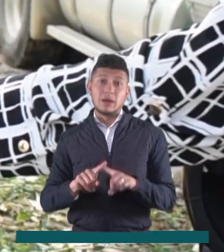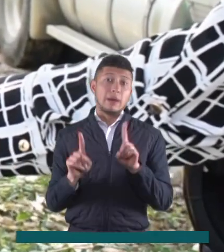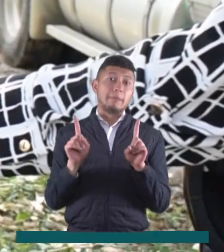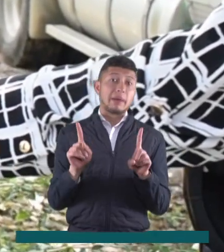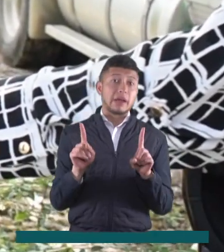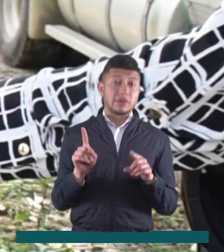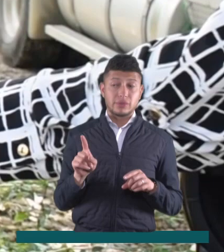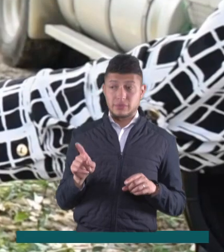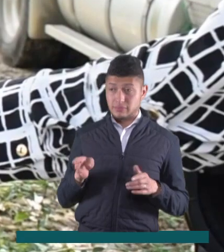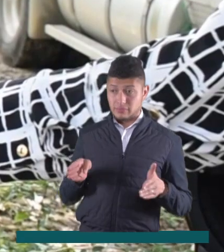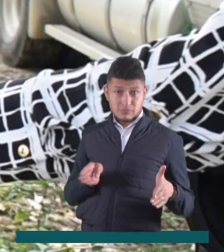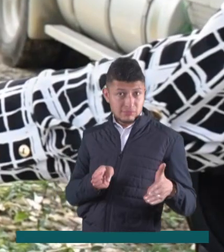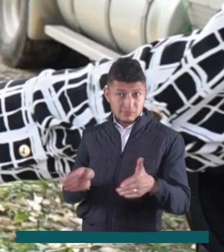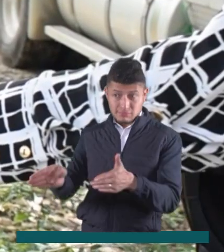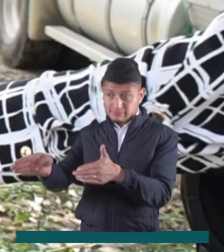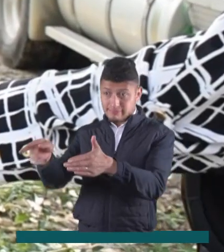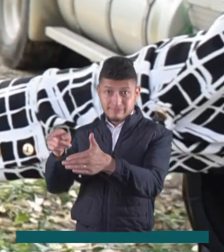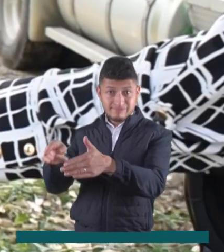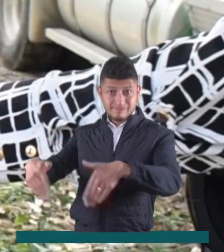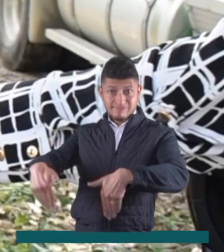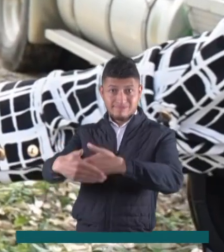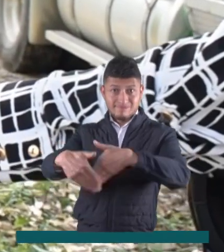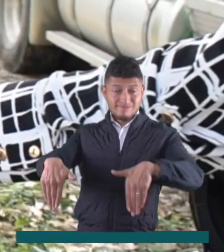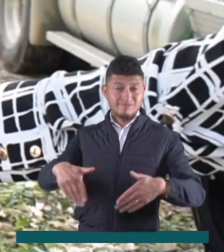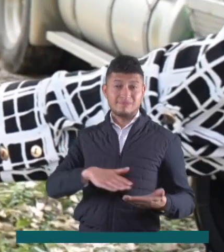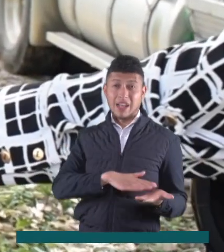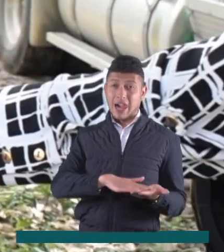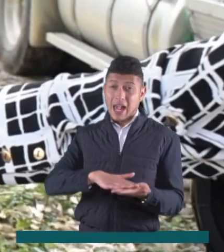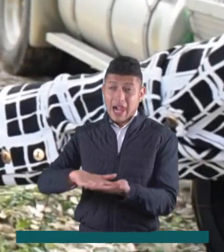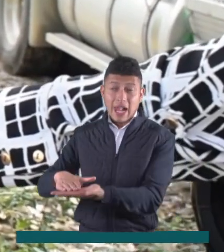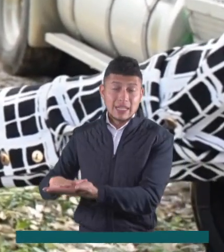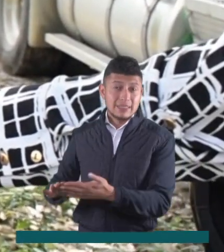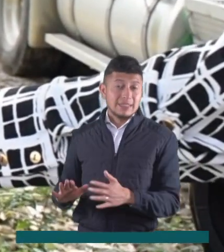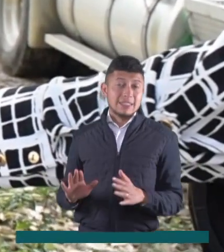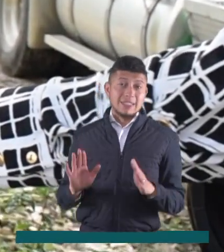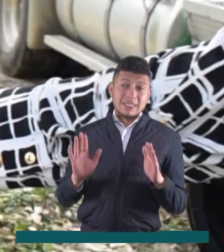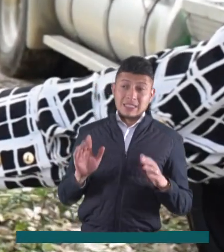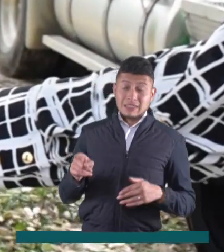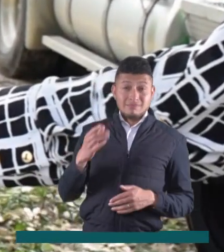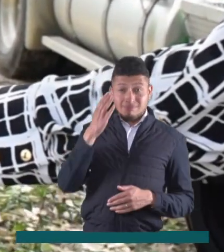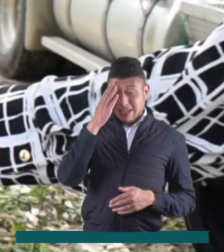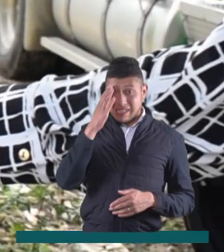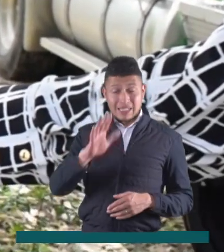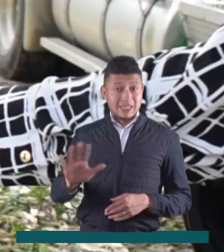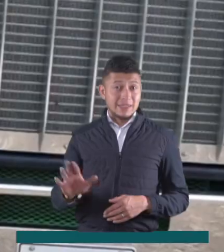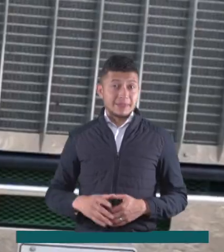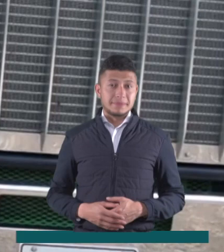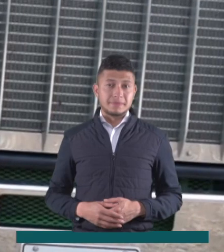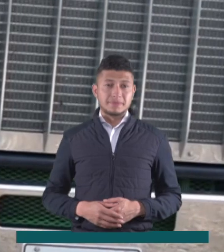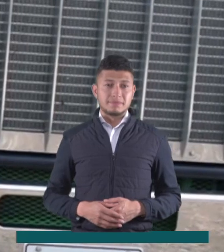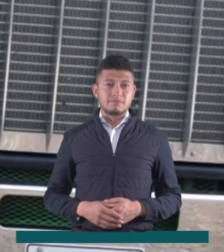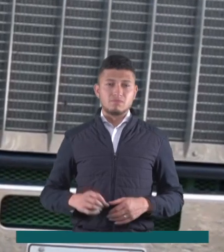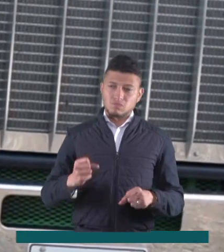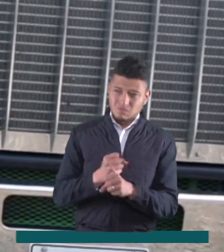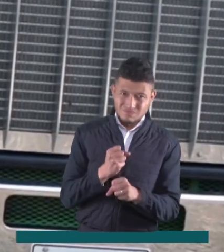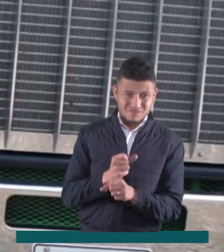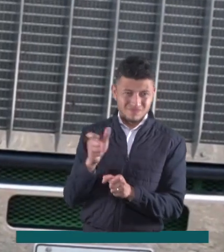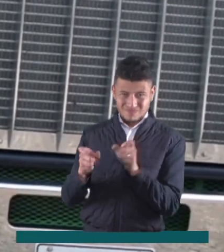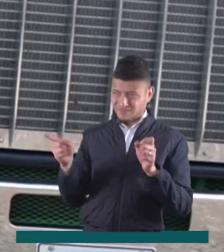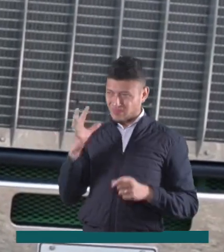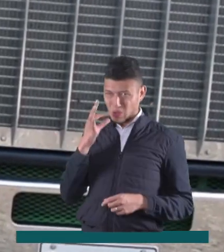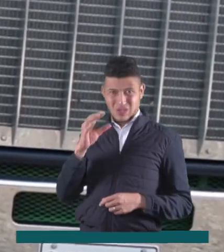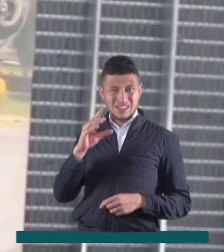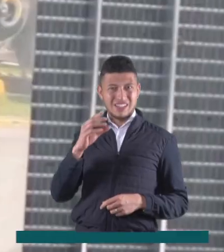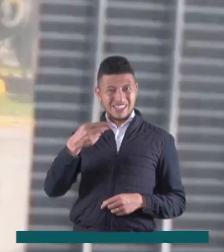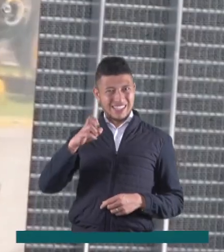Pero entonces pues la carretera está, la están arreglando sí, pero entonces está muy mal estado. Y gracias a la labor de